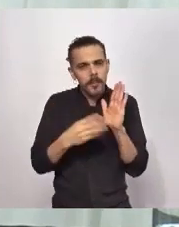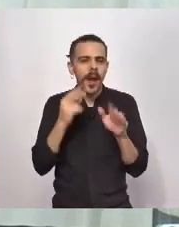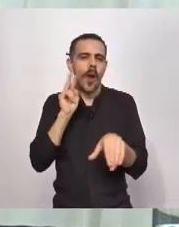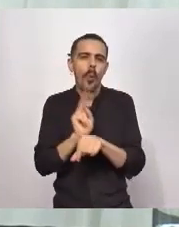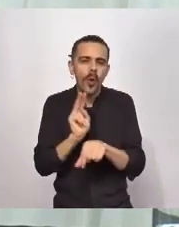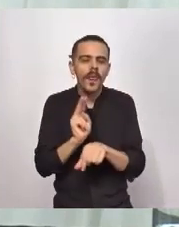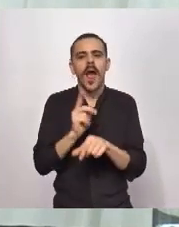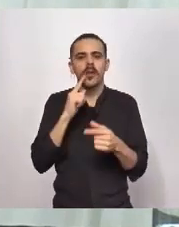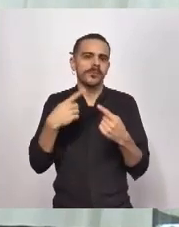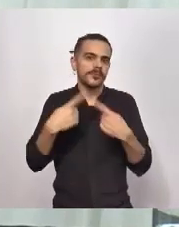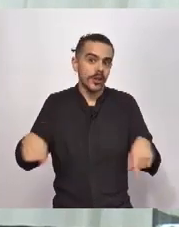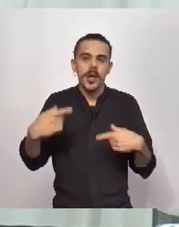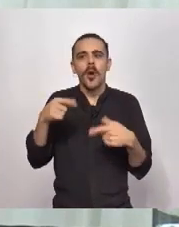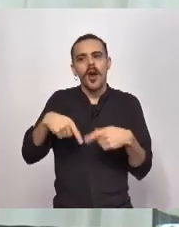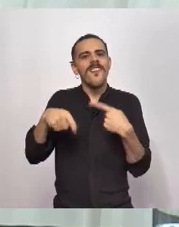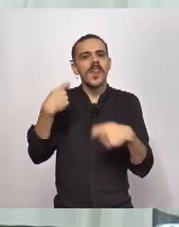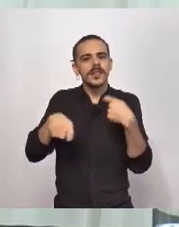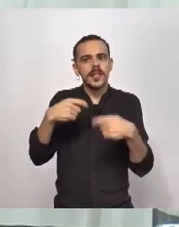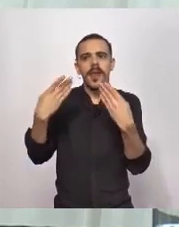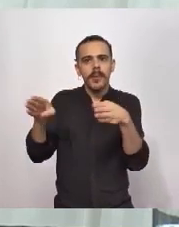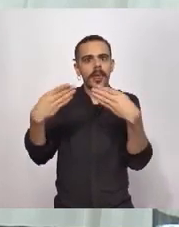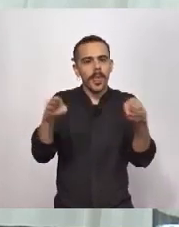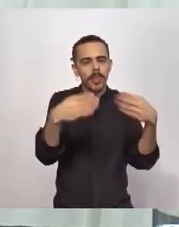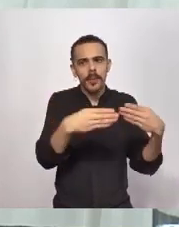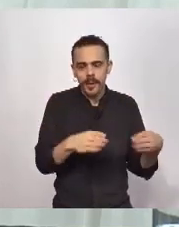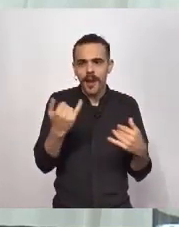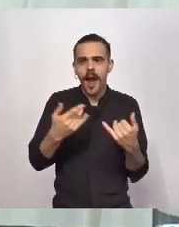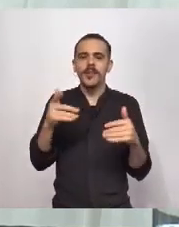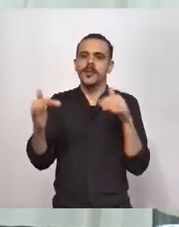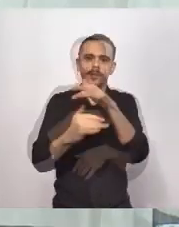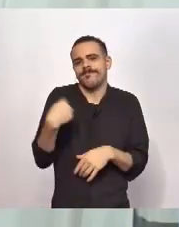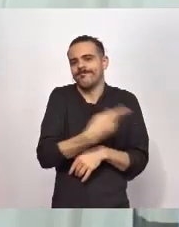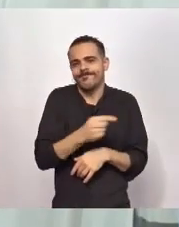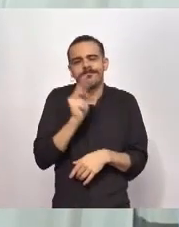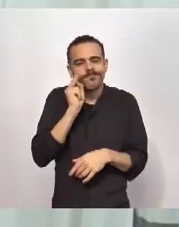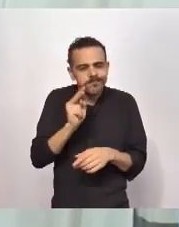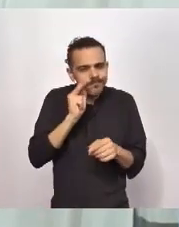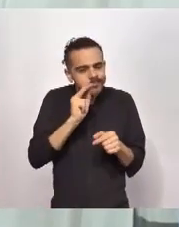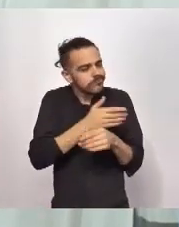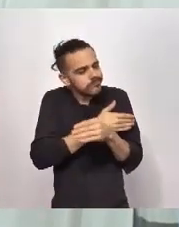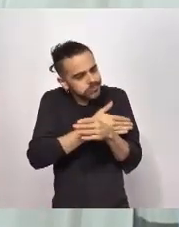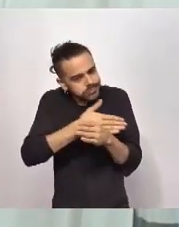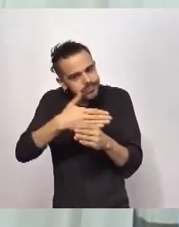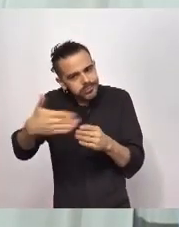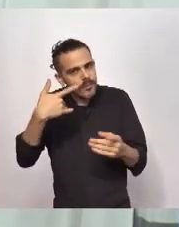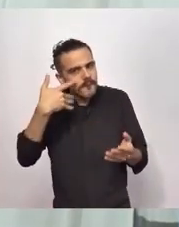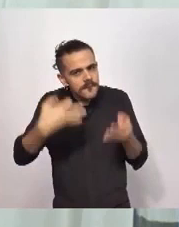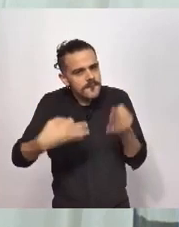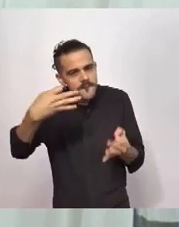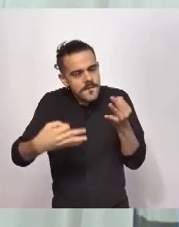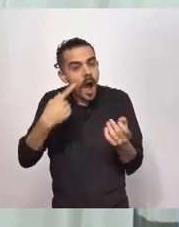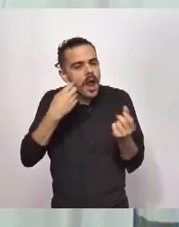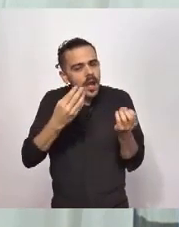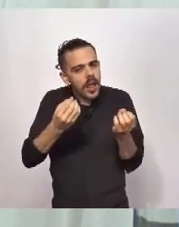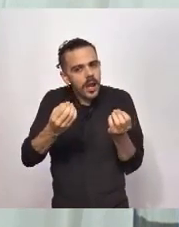situación para seguir manteniendo de esta forma la situación estabilizada. Estos dos meses casi en la provincia ha